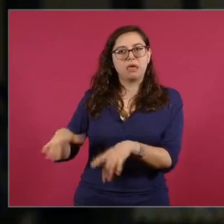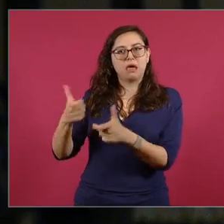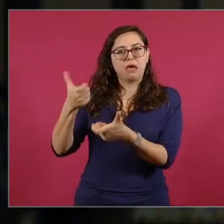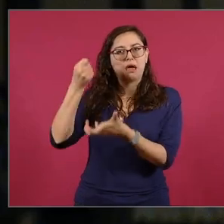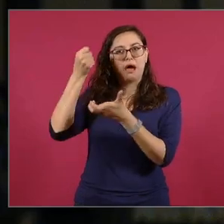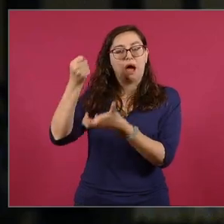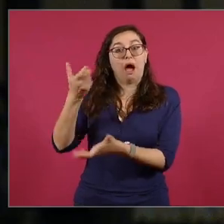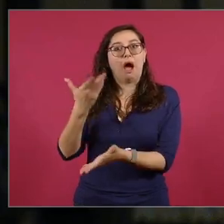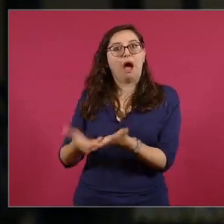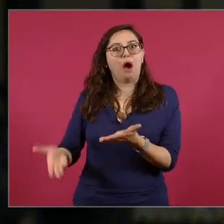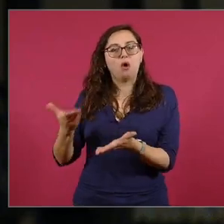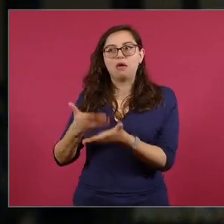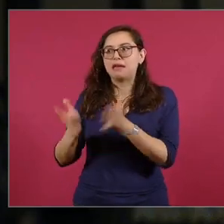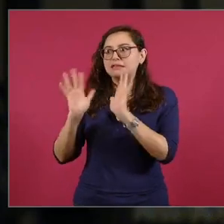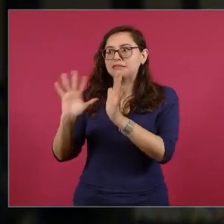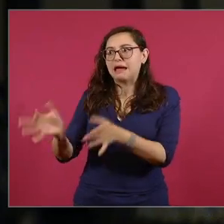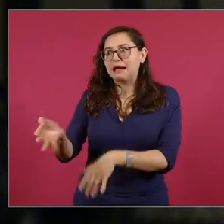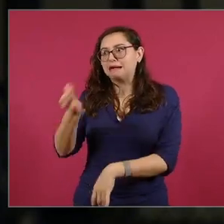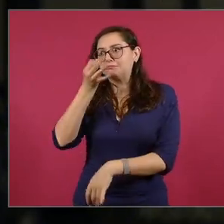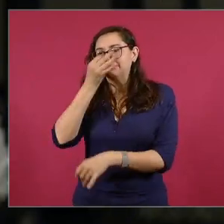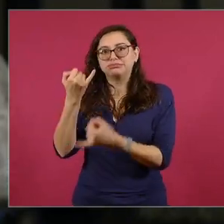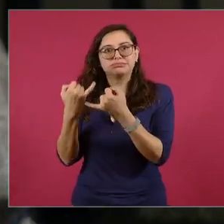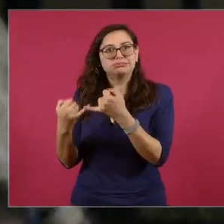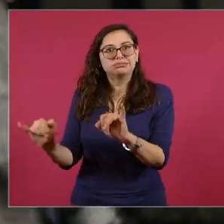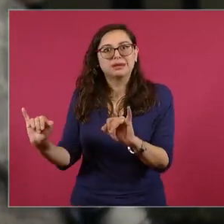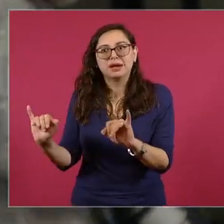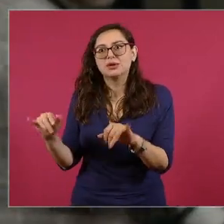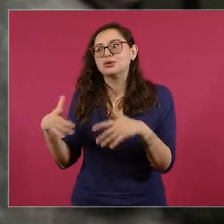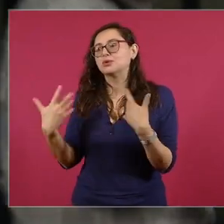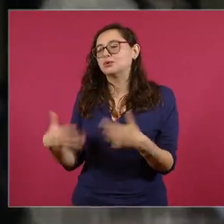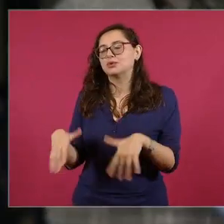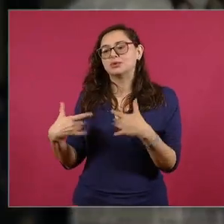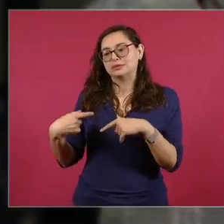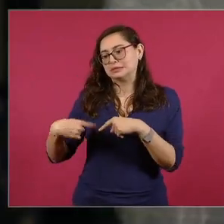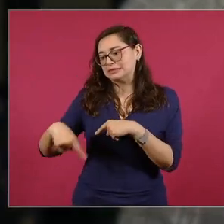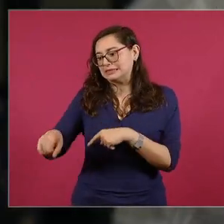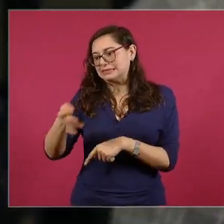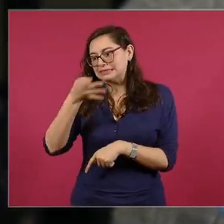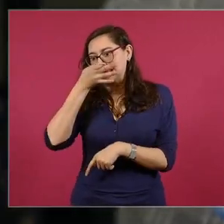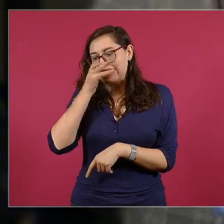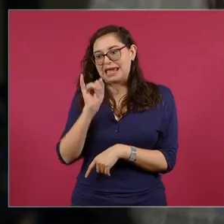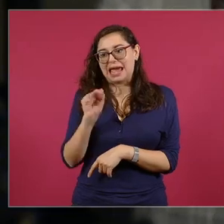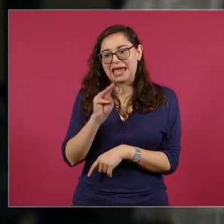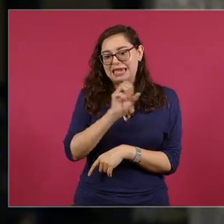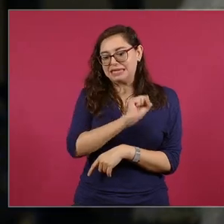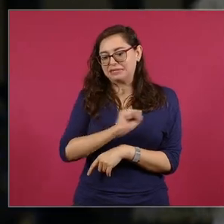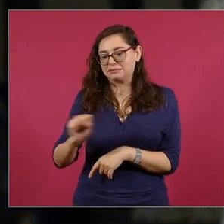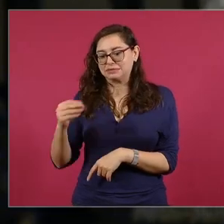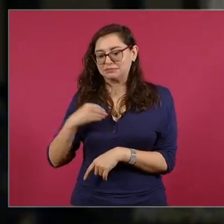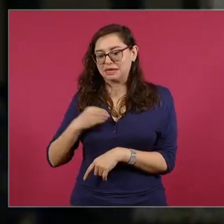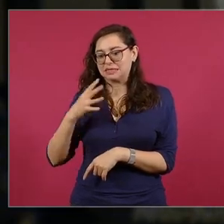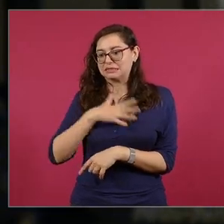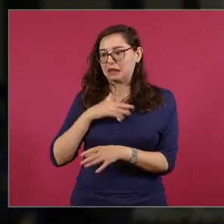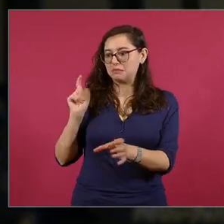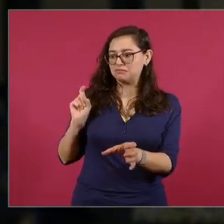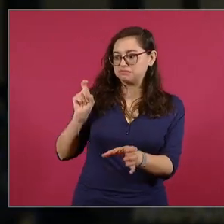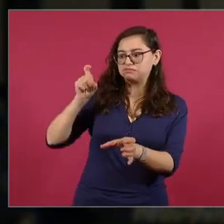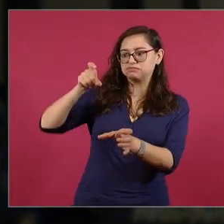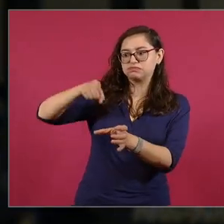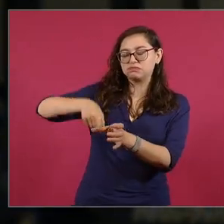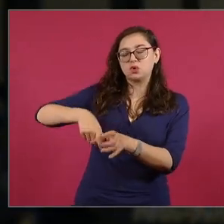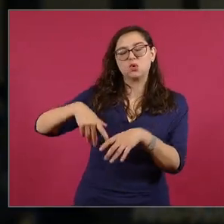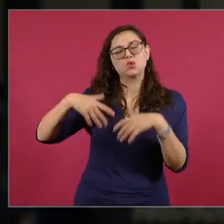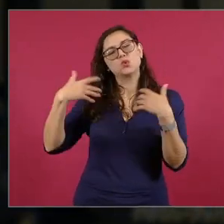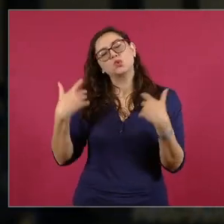Ya va a haber bienestar en los próximos meses en Yucatán. Entonces, pues